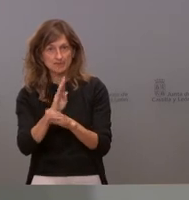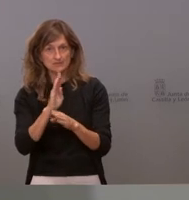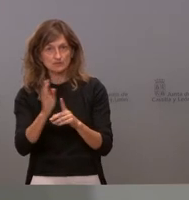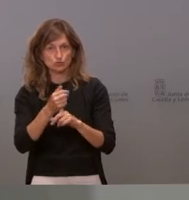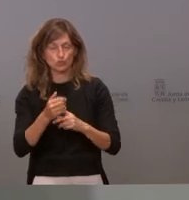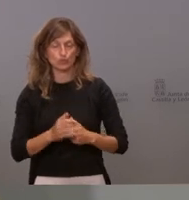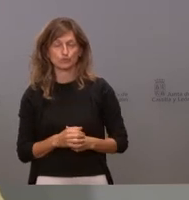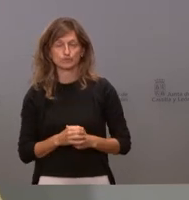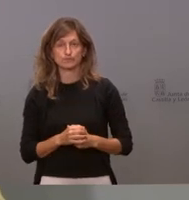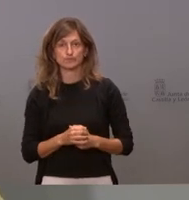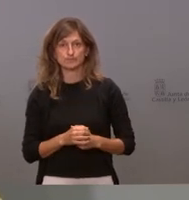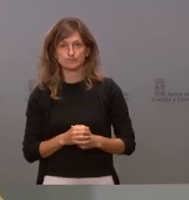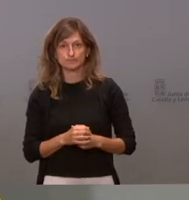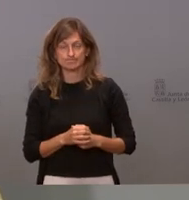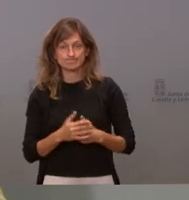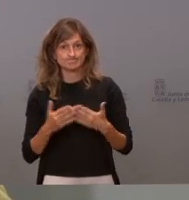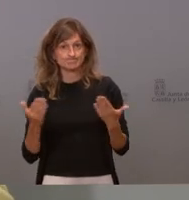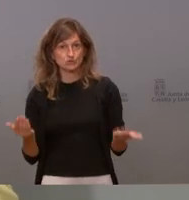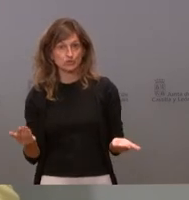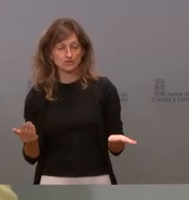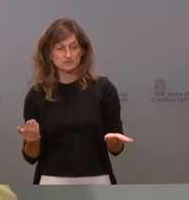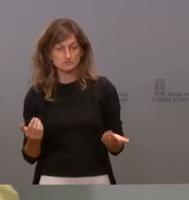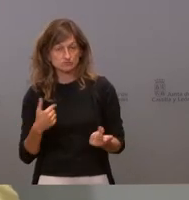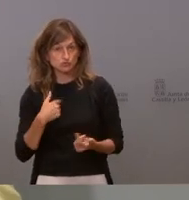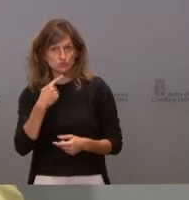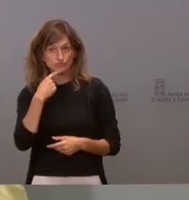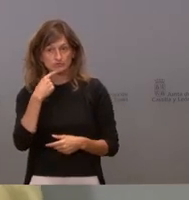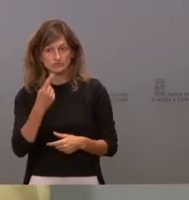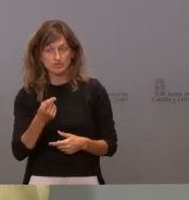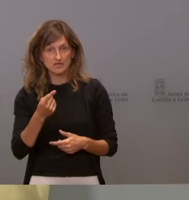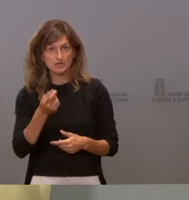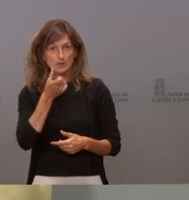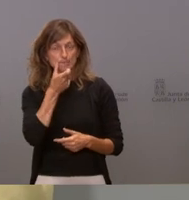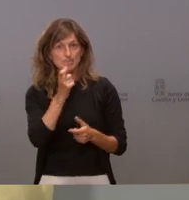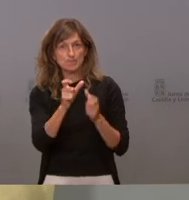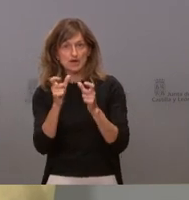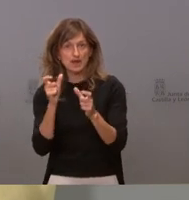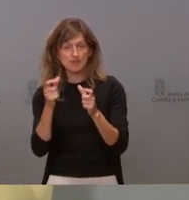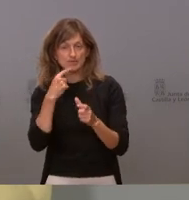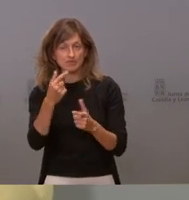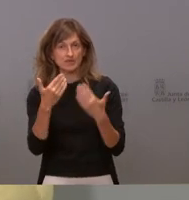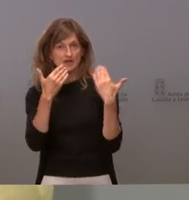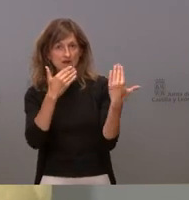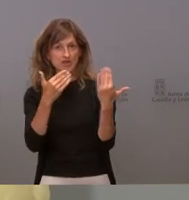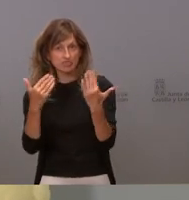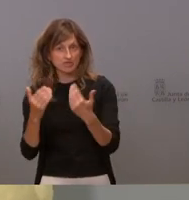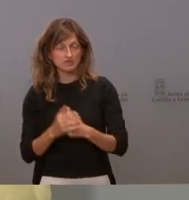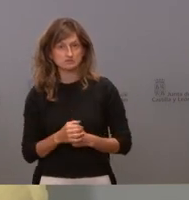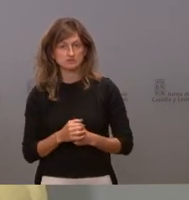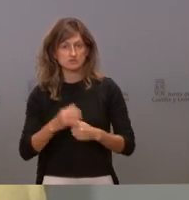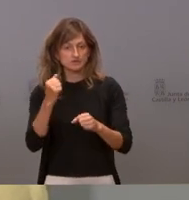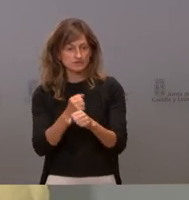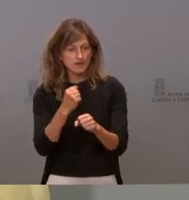tanto no tengo más que palabras de agradecimiento al